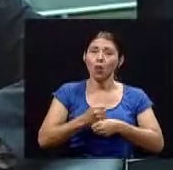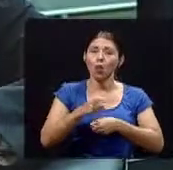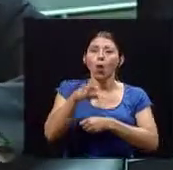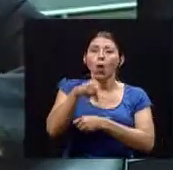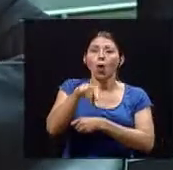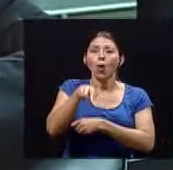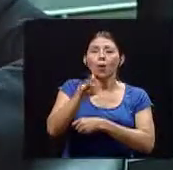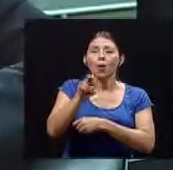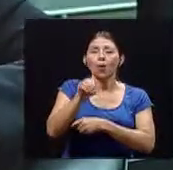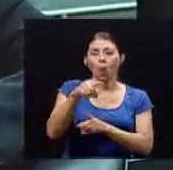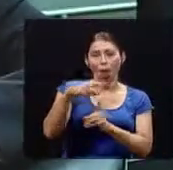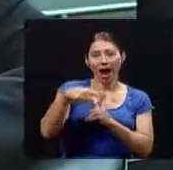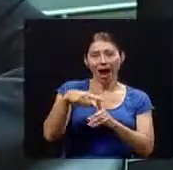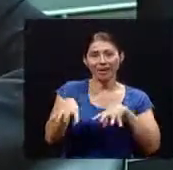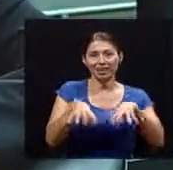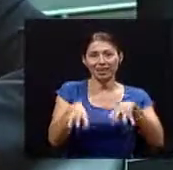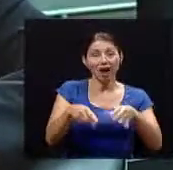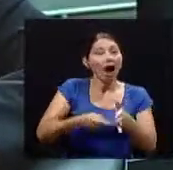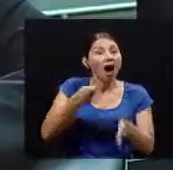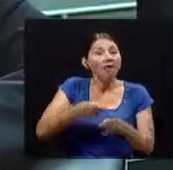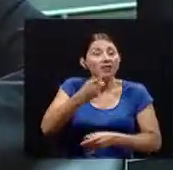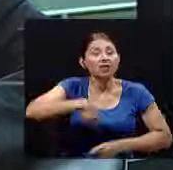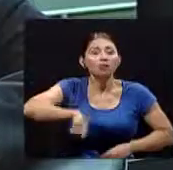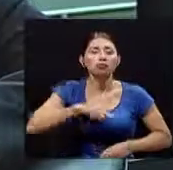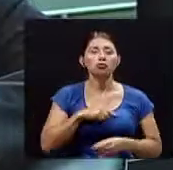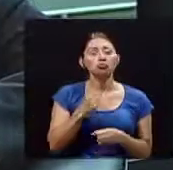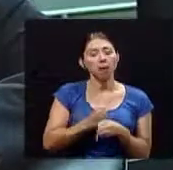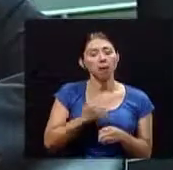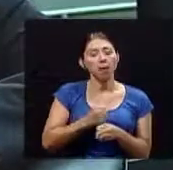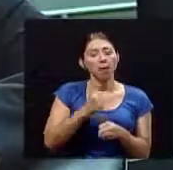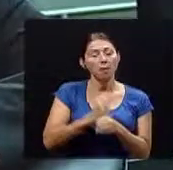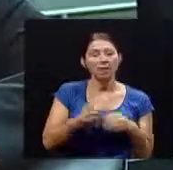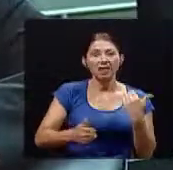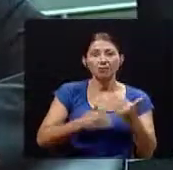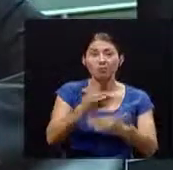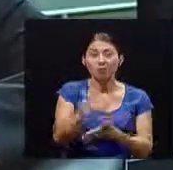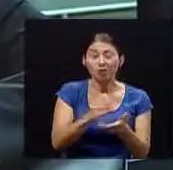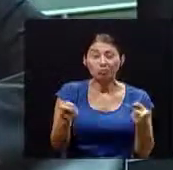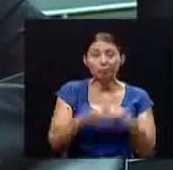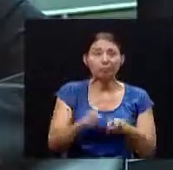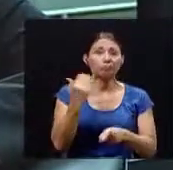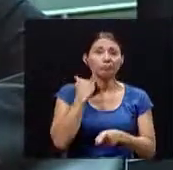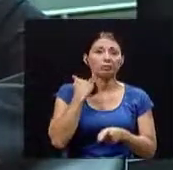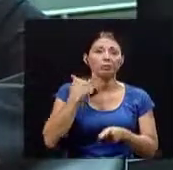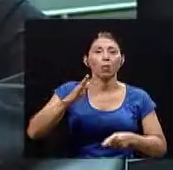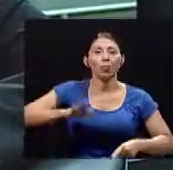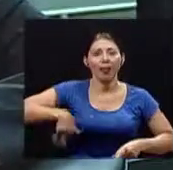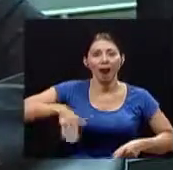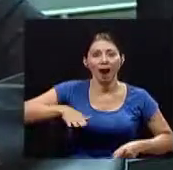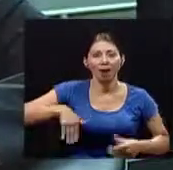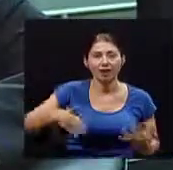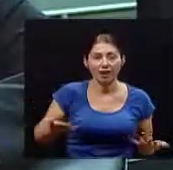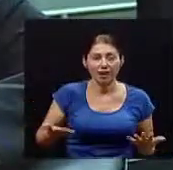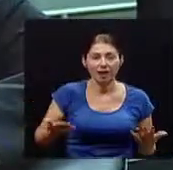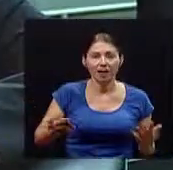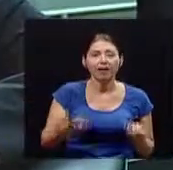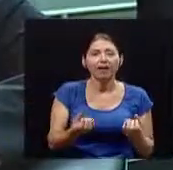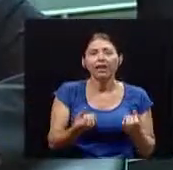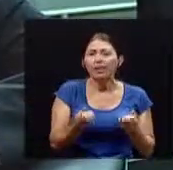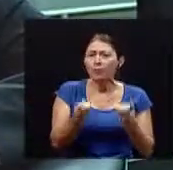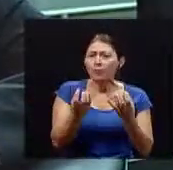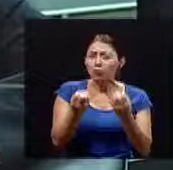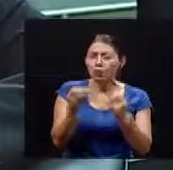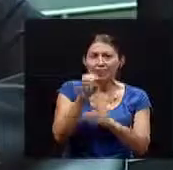porque muchas veces cuando actuamos ya es muy tarde en algunos casos y muchos de los incluso